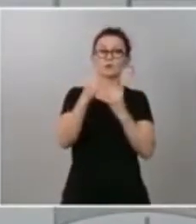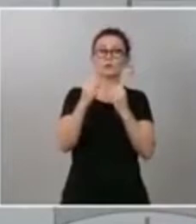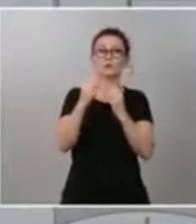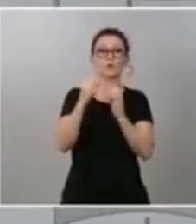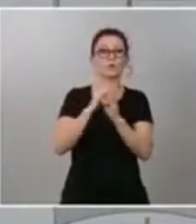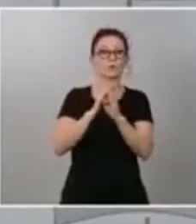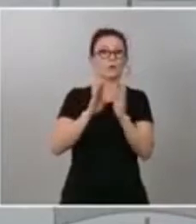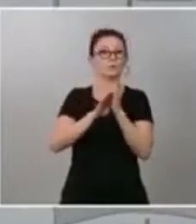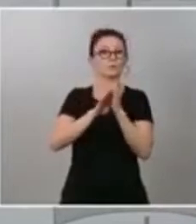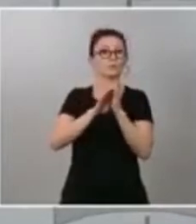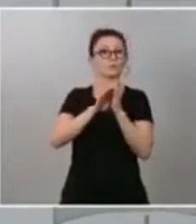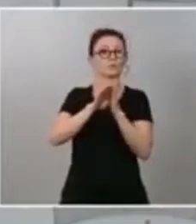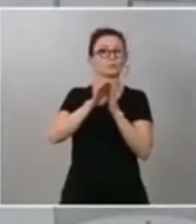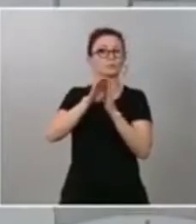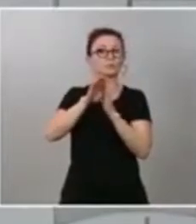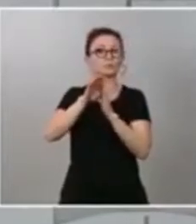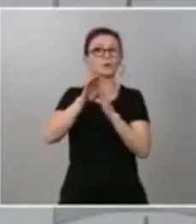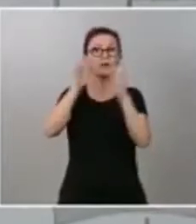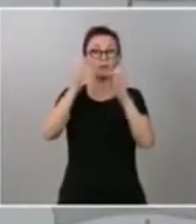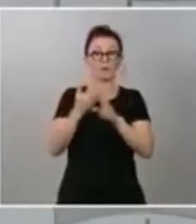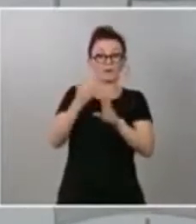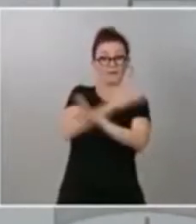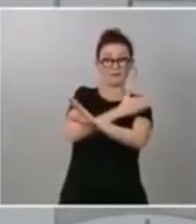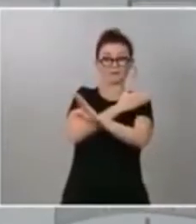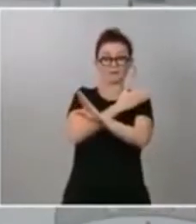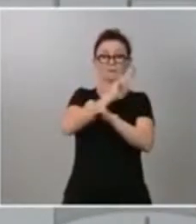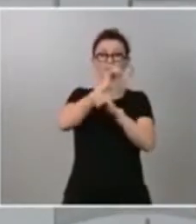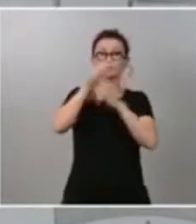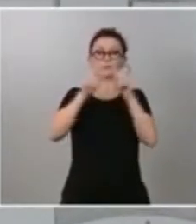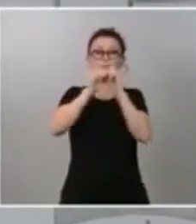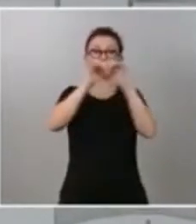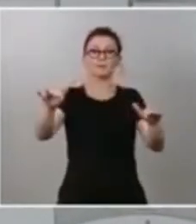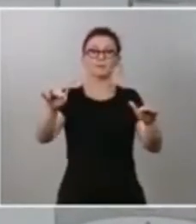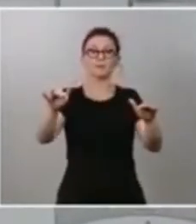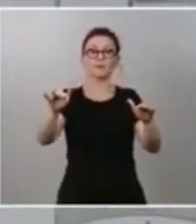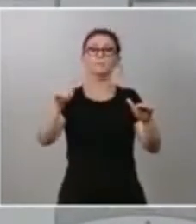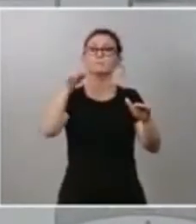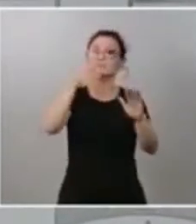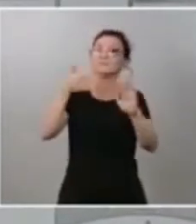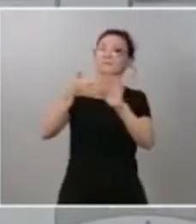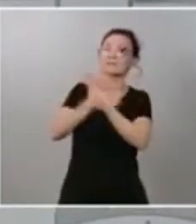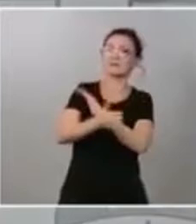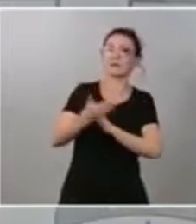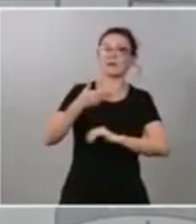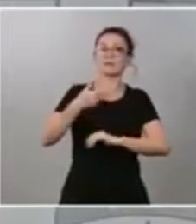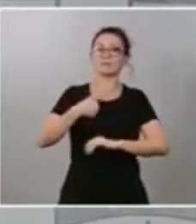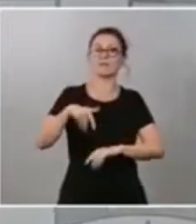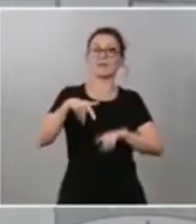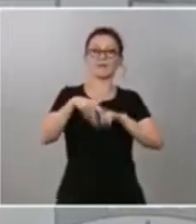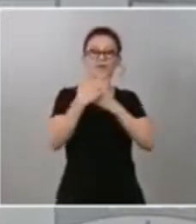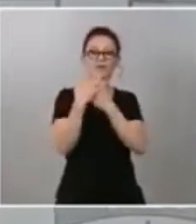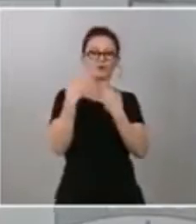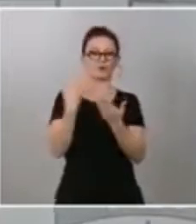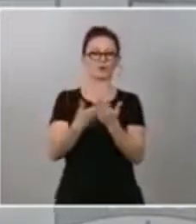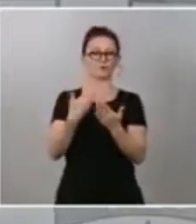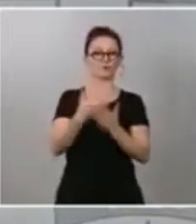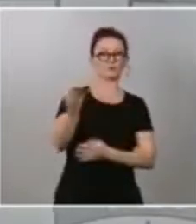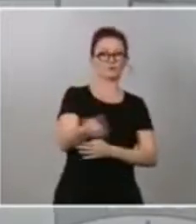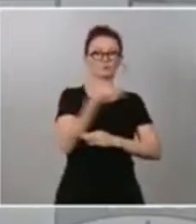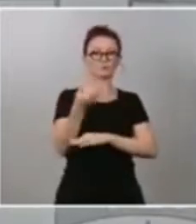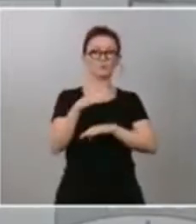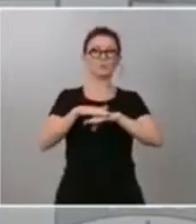pandemia pues evidentemente tendremos ya las garantías el contexto económico para abordar una